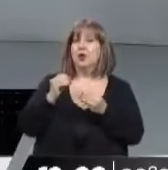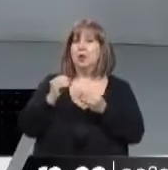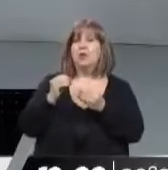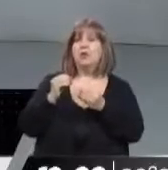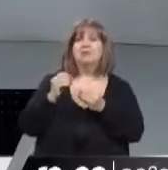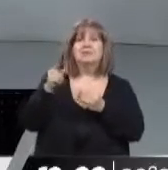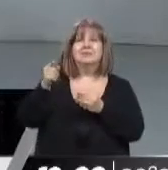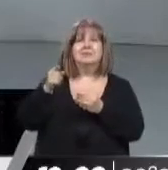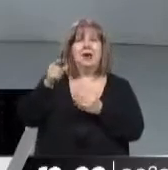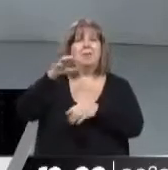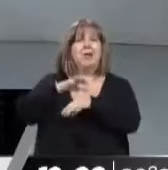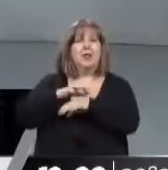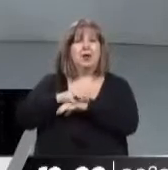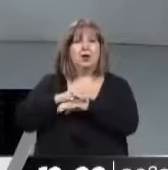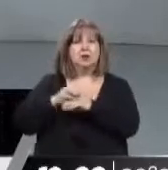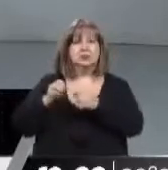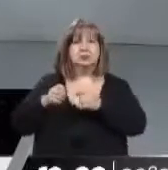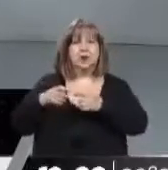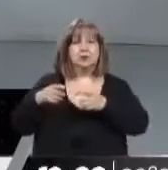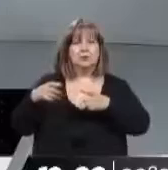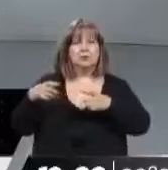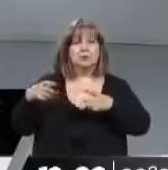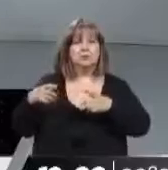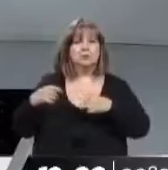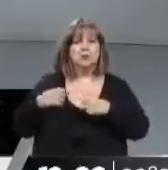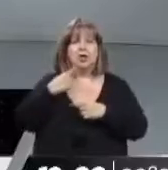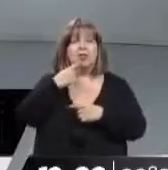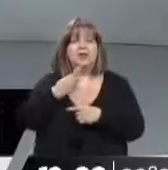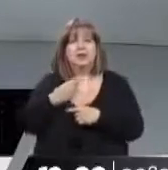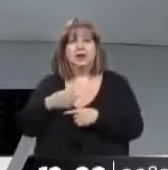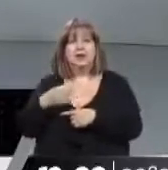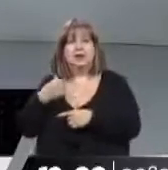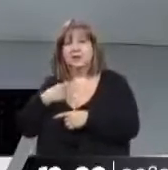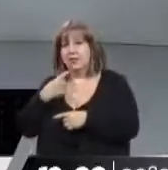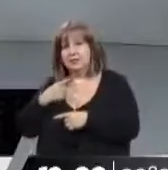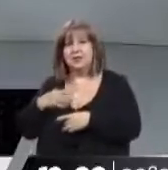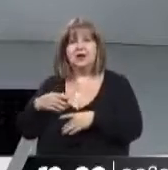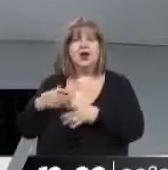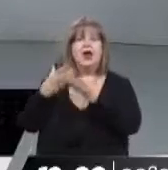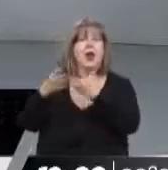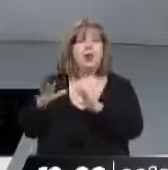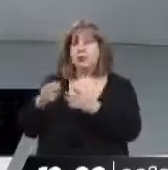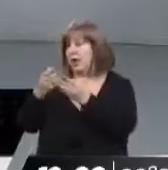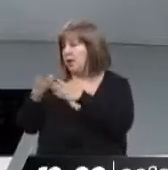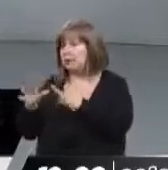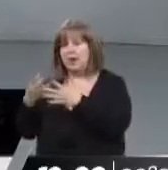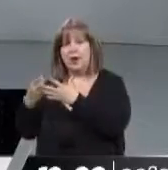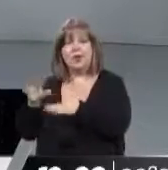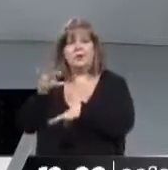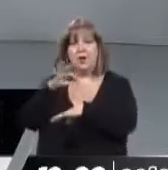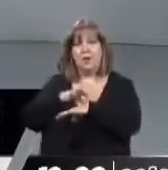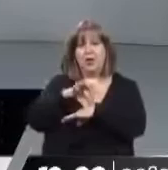situación de malestar entre los médicos tiene que ver con una amenaza que hay de renuncias masivas entre